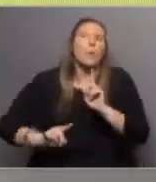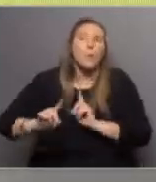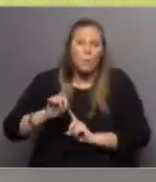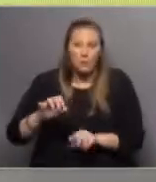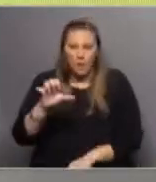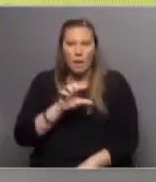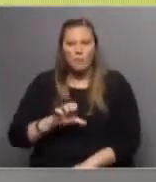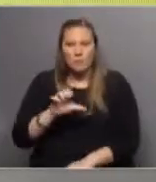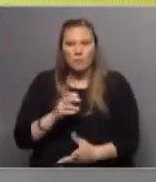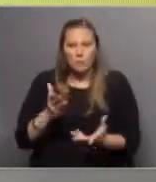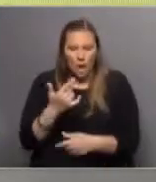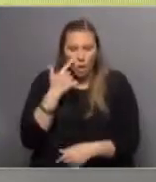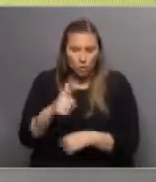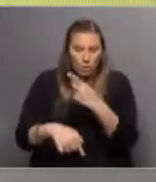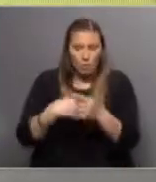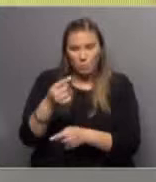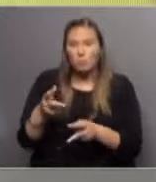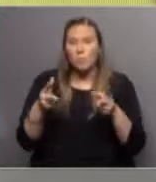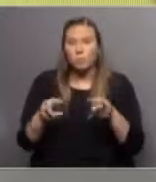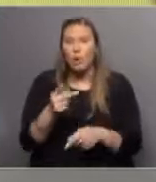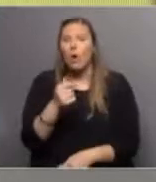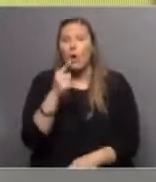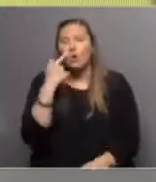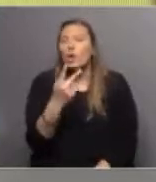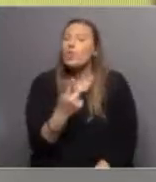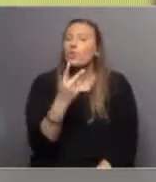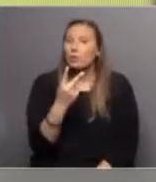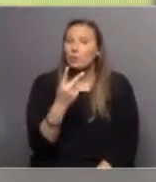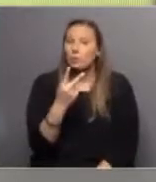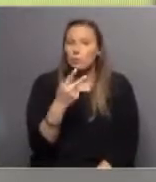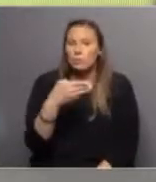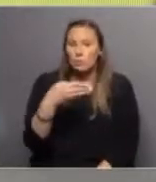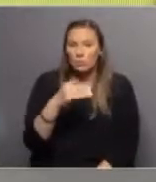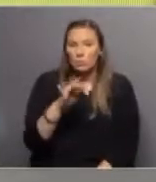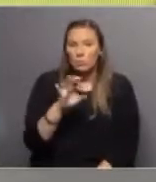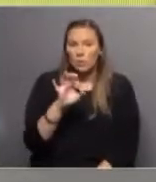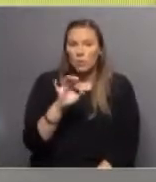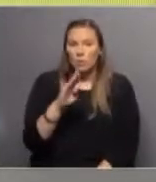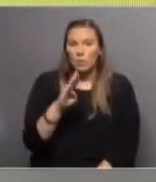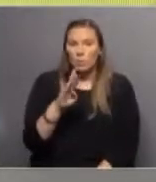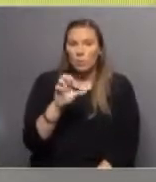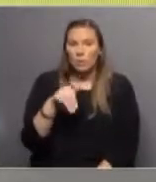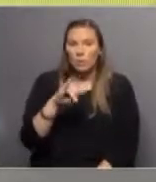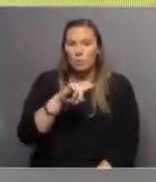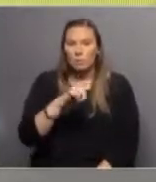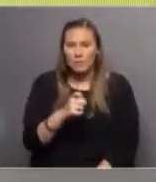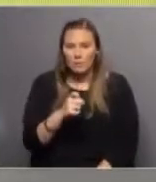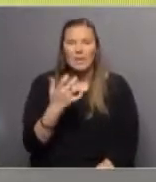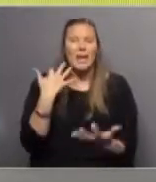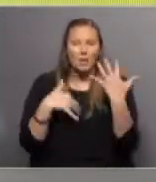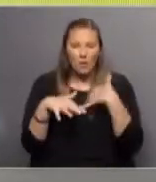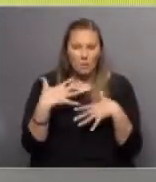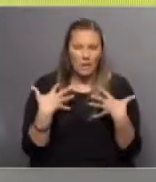ellas. Vamos a conocer en el próximo, en esta parte del informe, dos, que es Biopremix, que es la de enzimas para